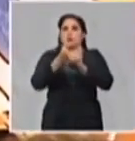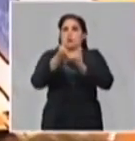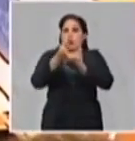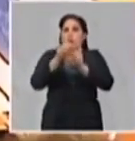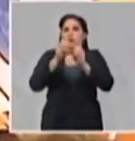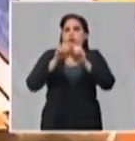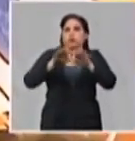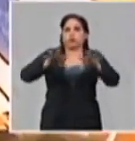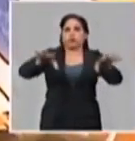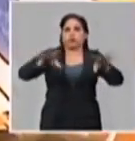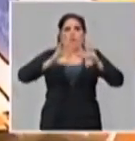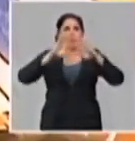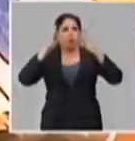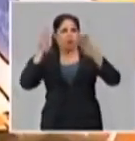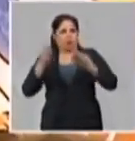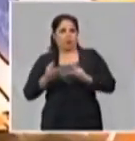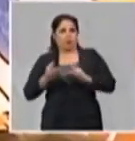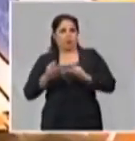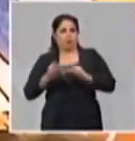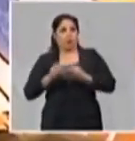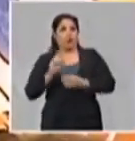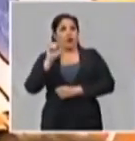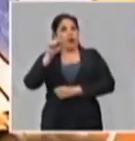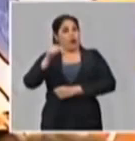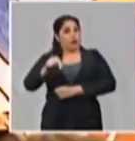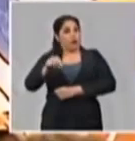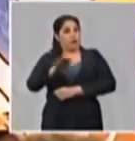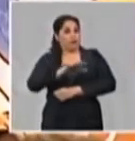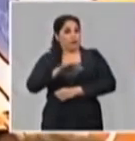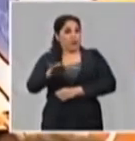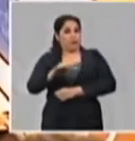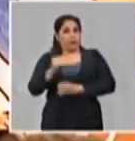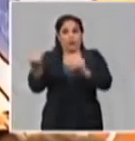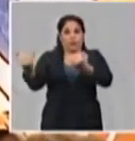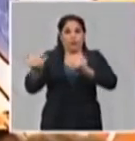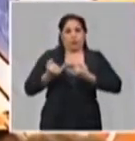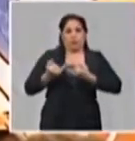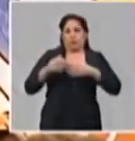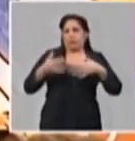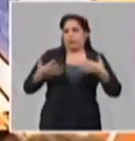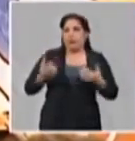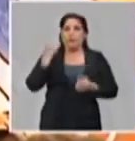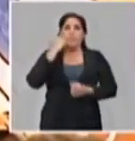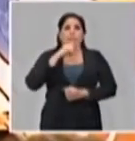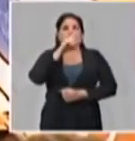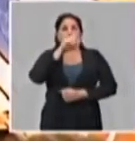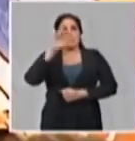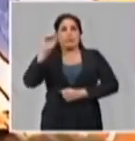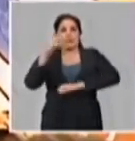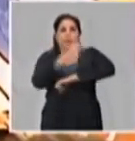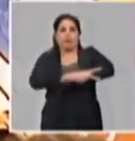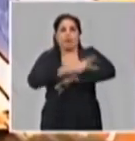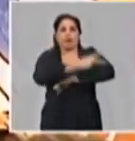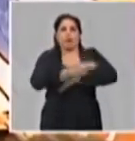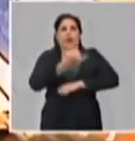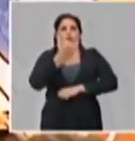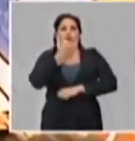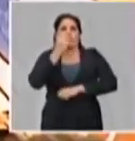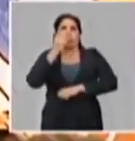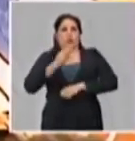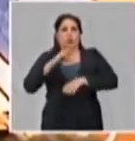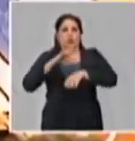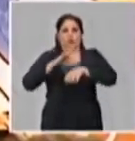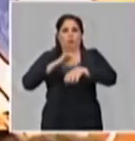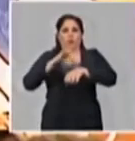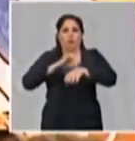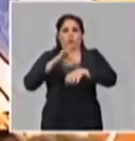por el mundo, estando presente, según ya información, en más de 100 países y dentro